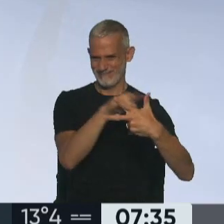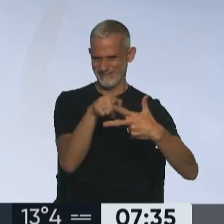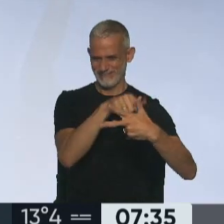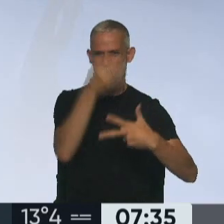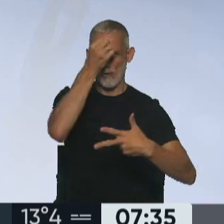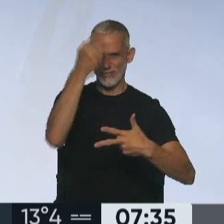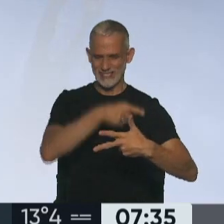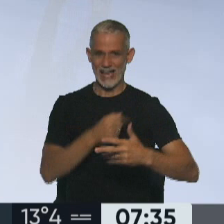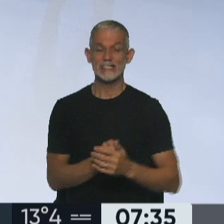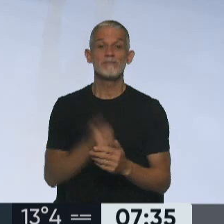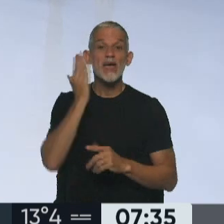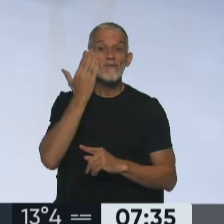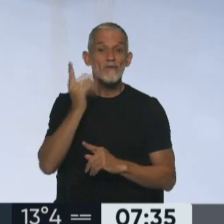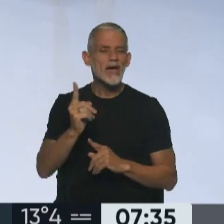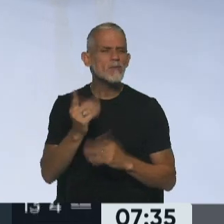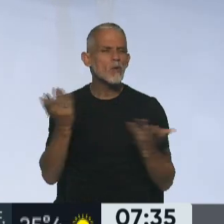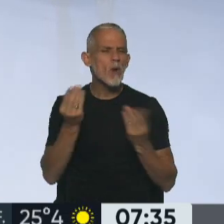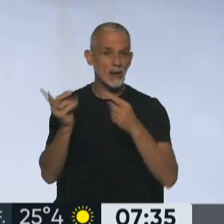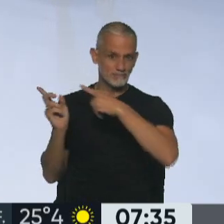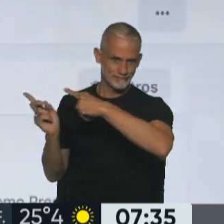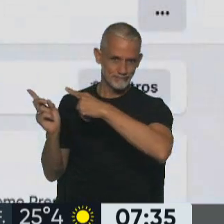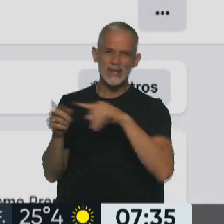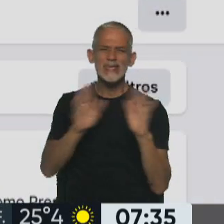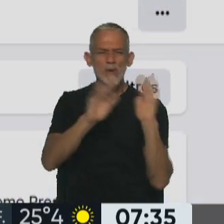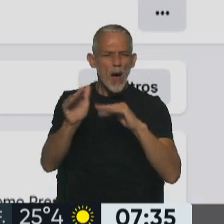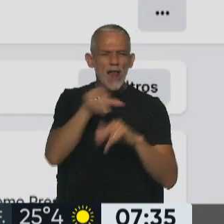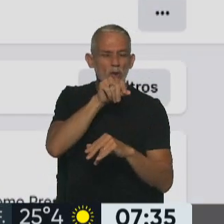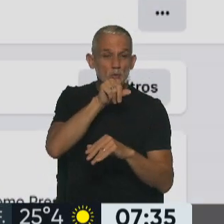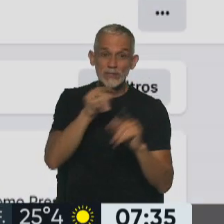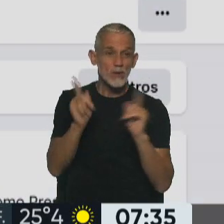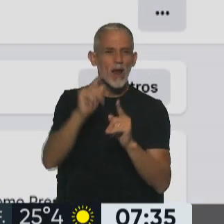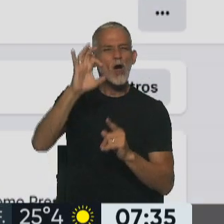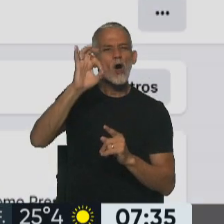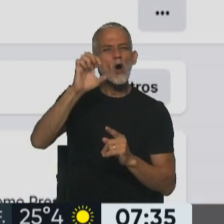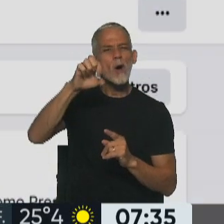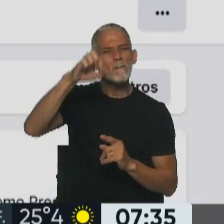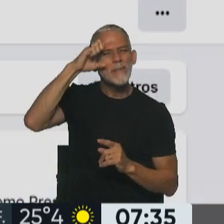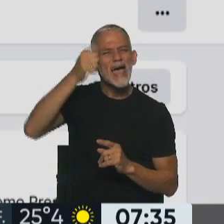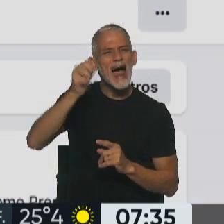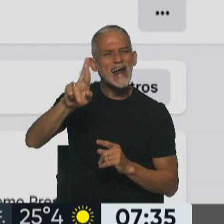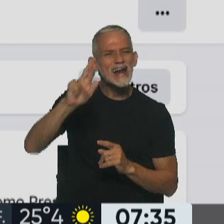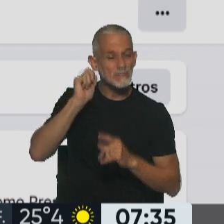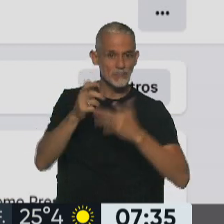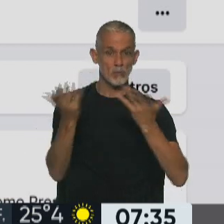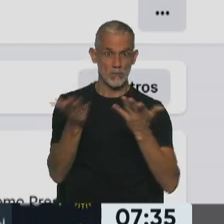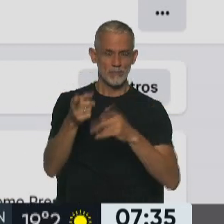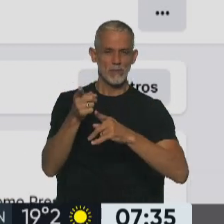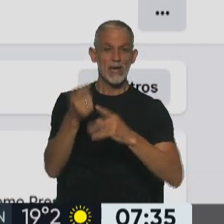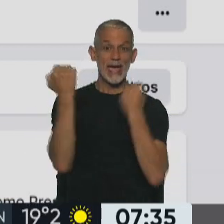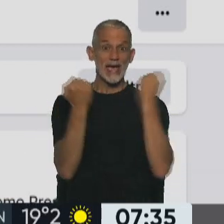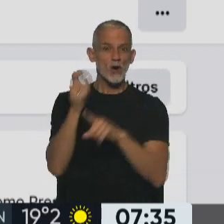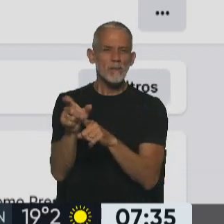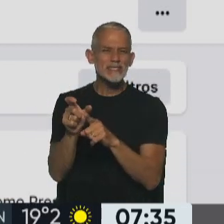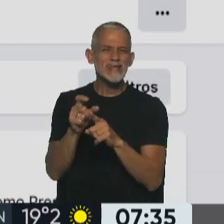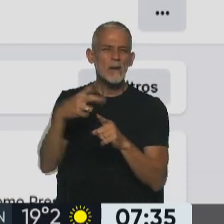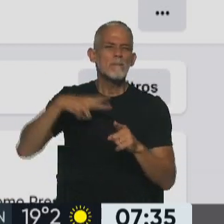oficiales. Este es el Face. Y en Facebook tenemos, igual que en Twitter, el usuario OPEARG, y Javier Milei, Economista, es la